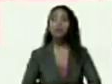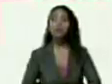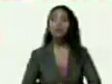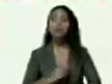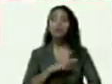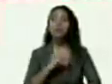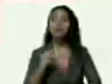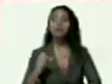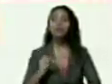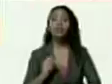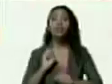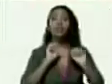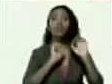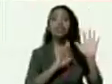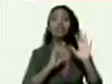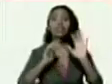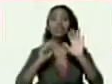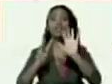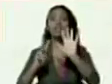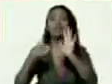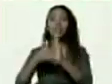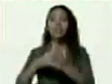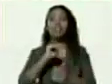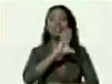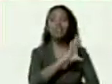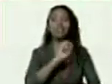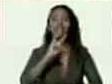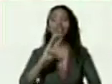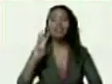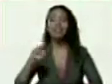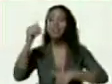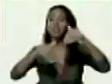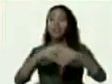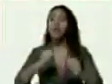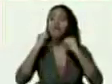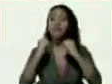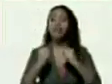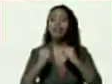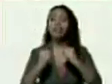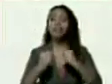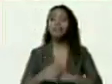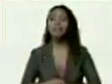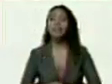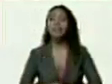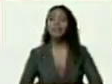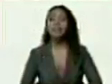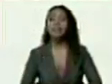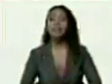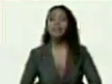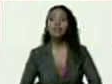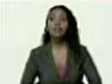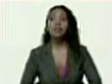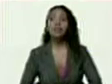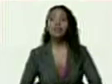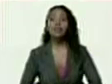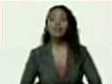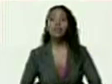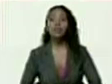387.533 votos duros caracterizados y toda una